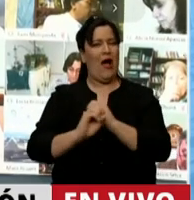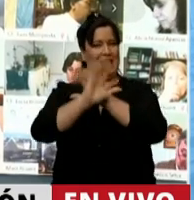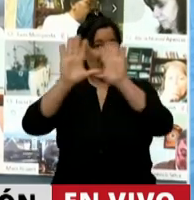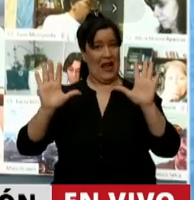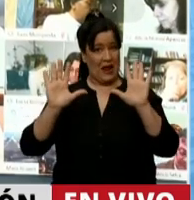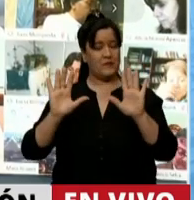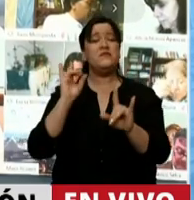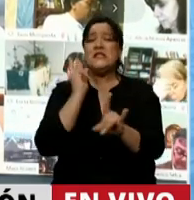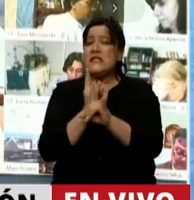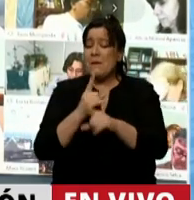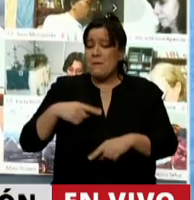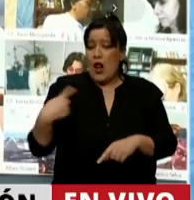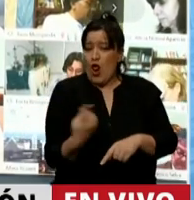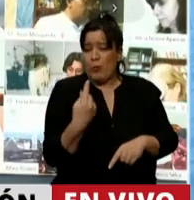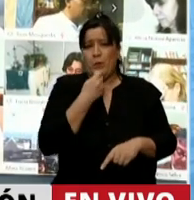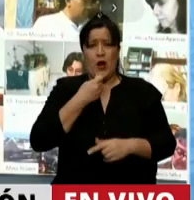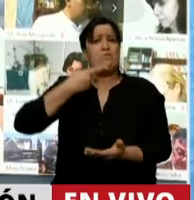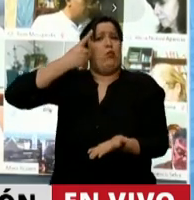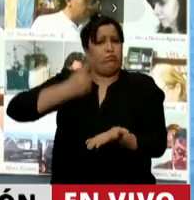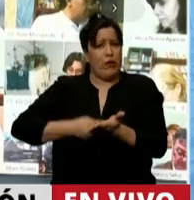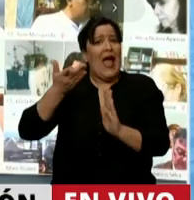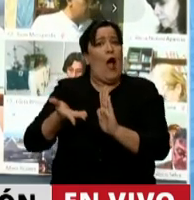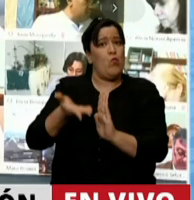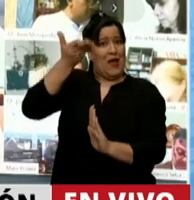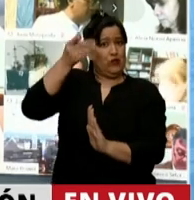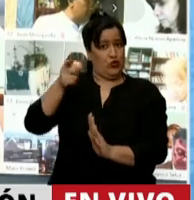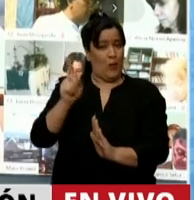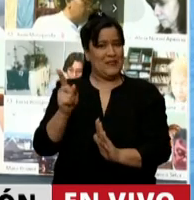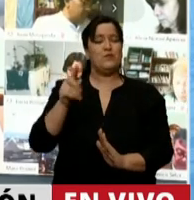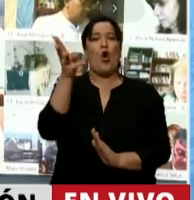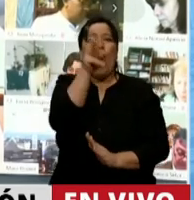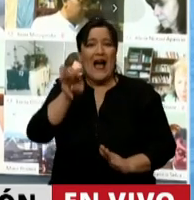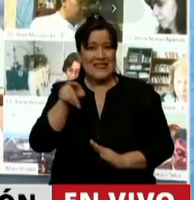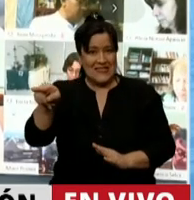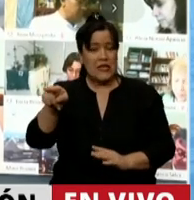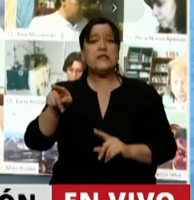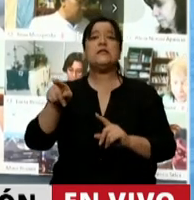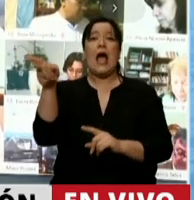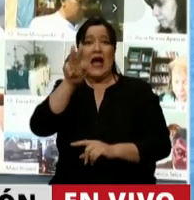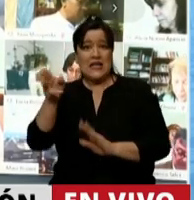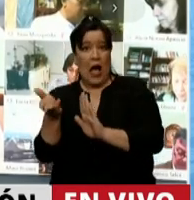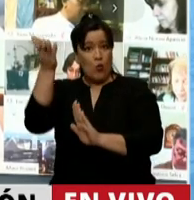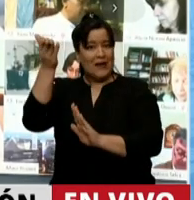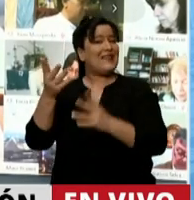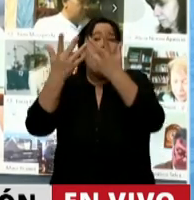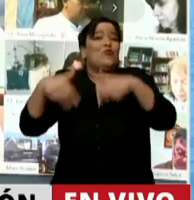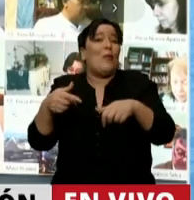cada vez que nosotros damos un aumento, cada vez que se da un aumento en ANSES, aumentan también las pensiones